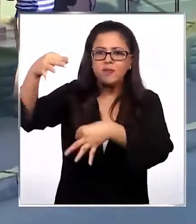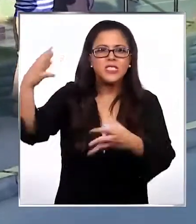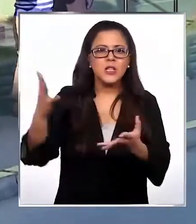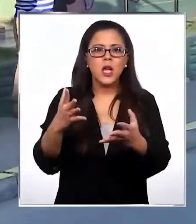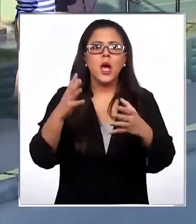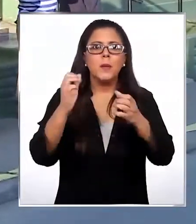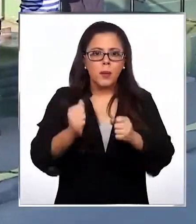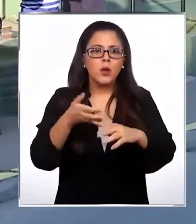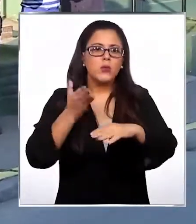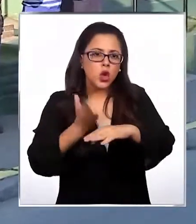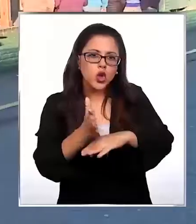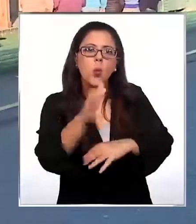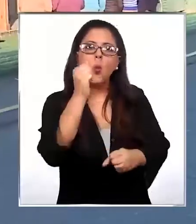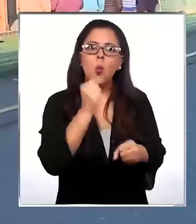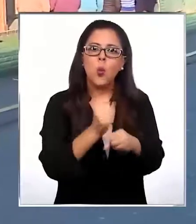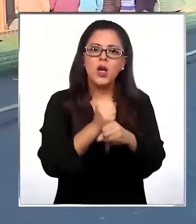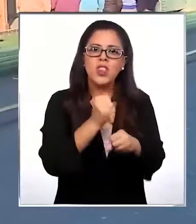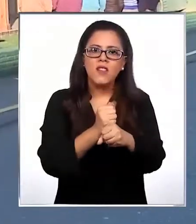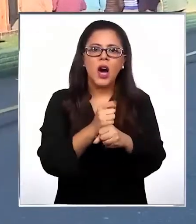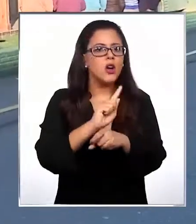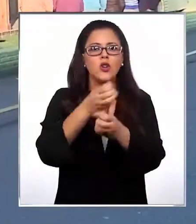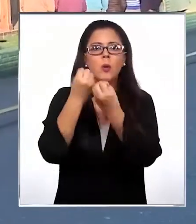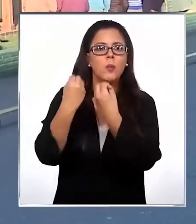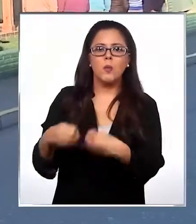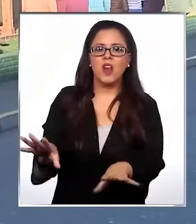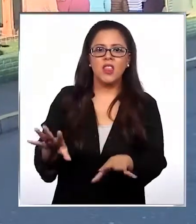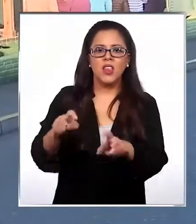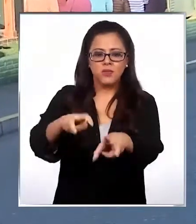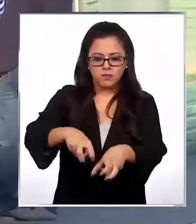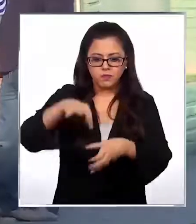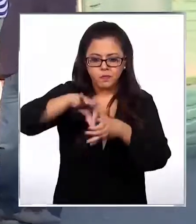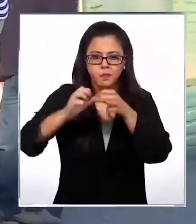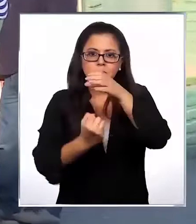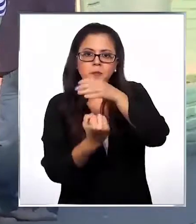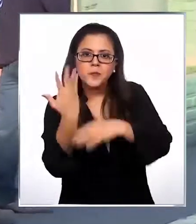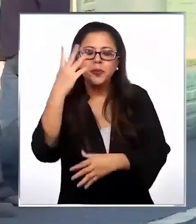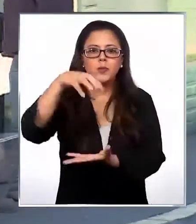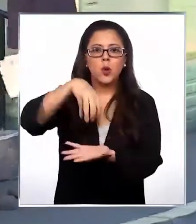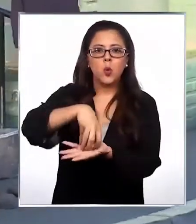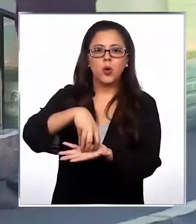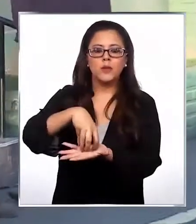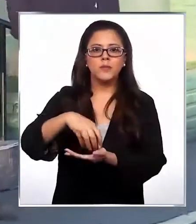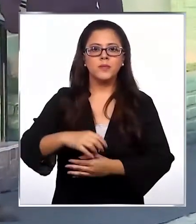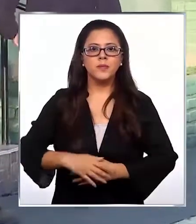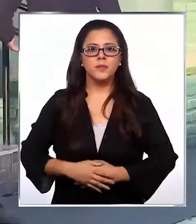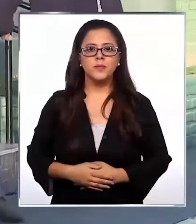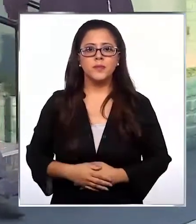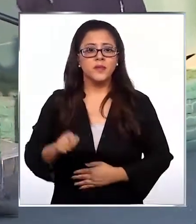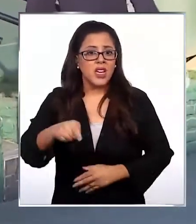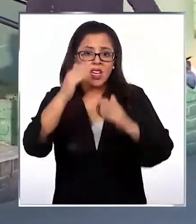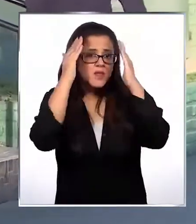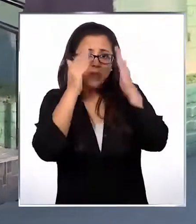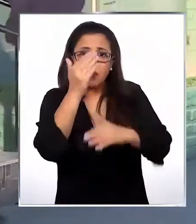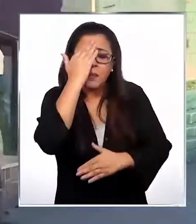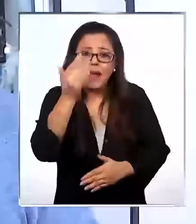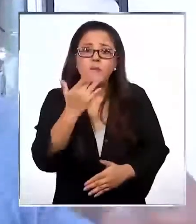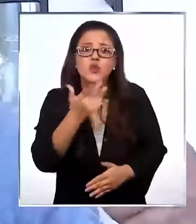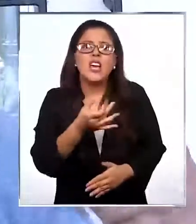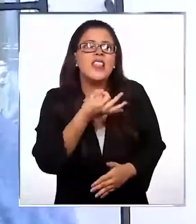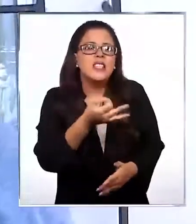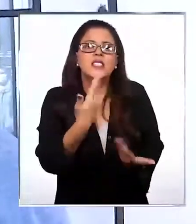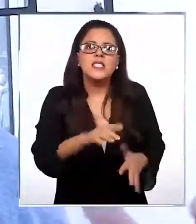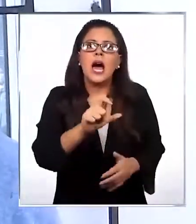temporal para poder seguir trabajando y no perder sus cosechas en la zona. La cosa está mal enfocada porque cuando dicen